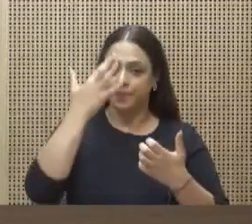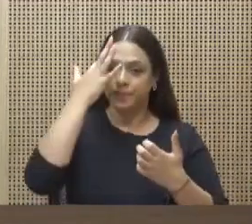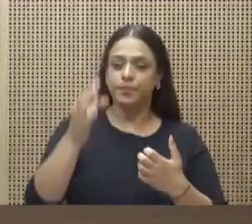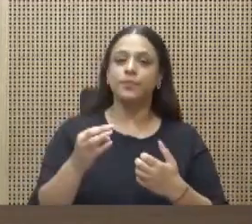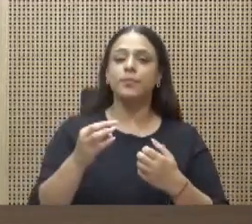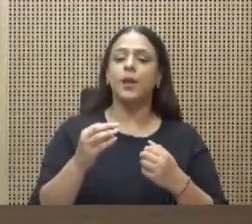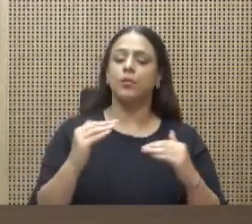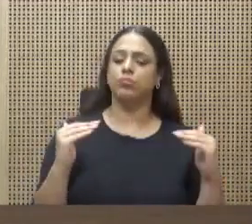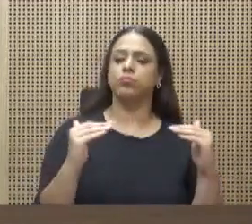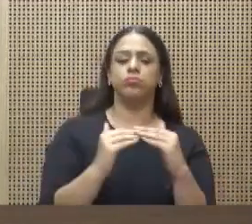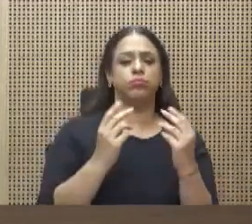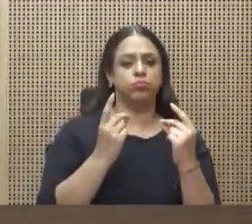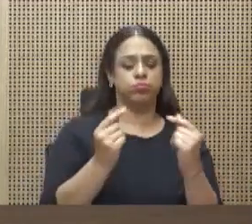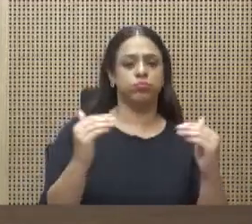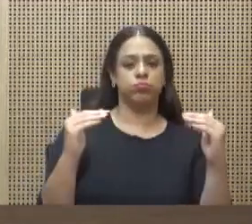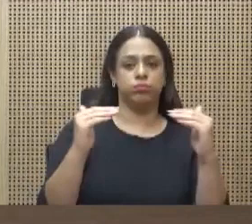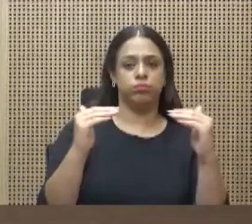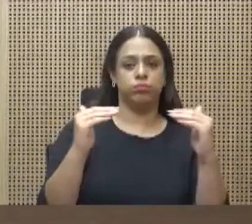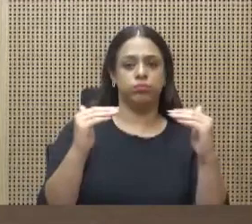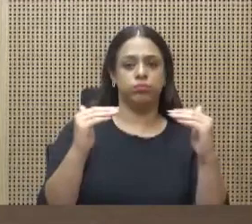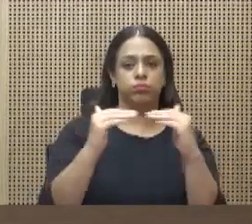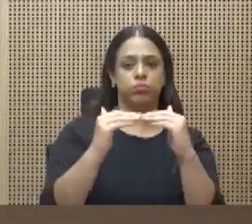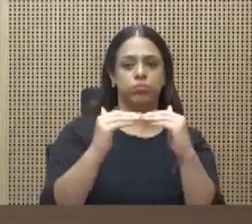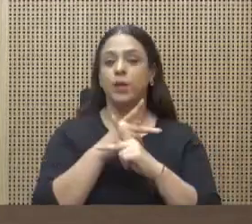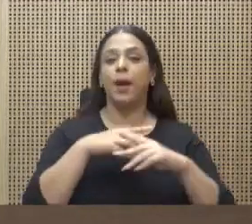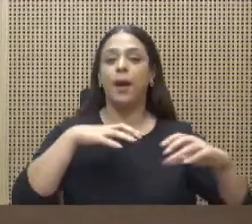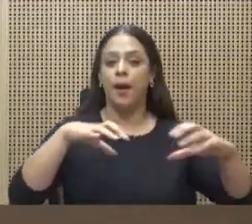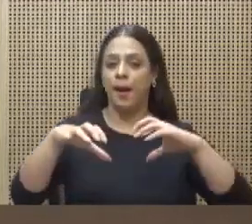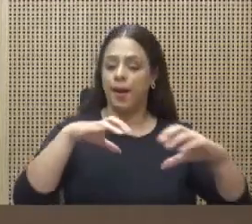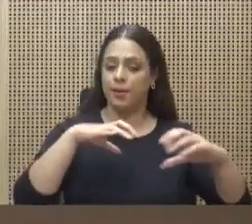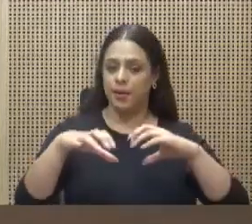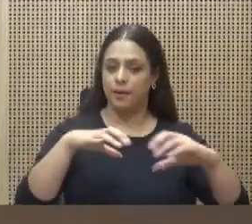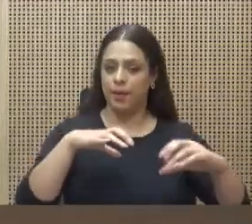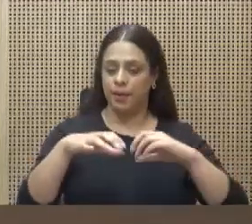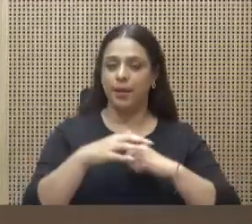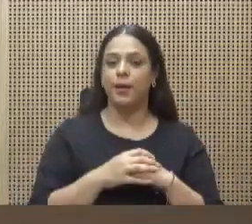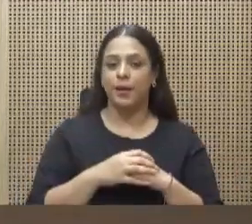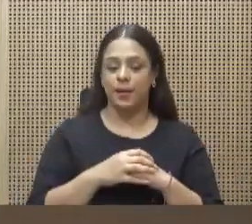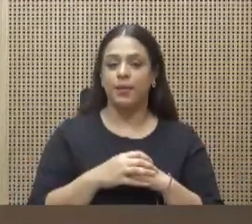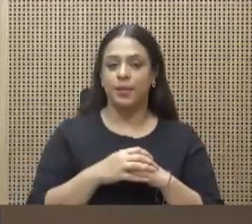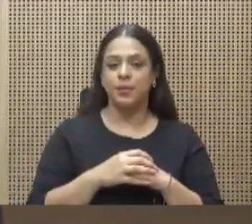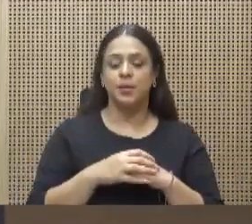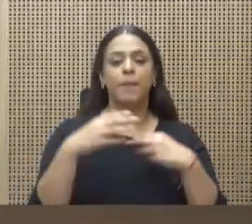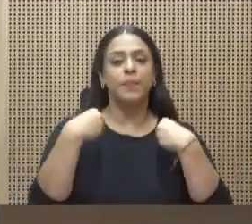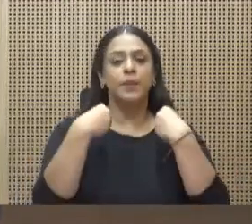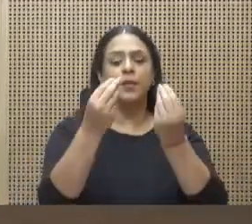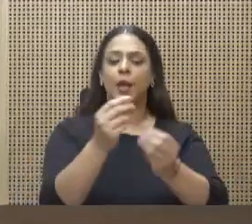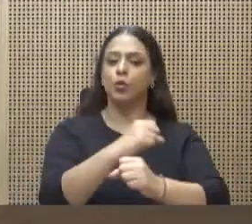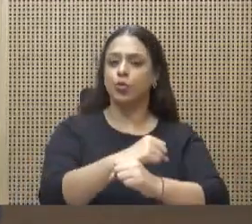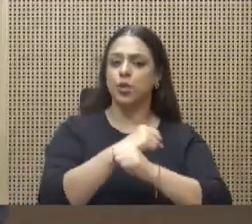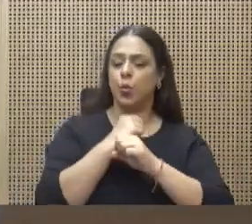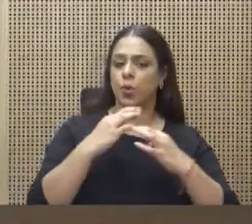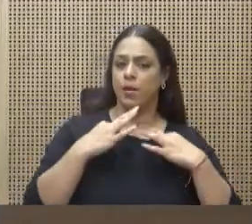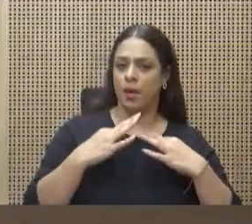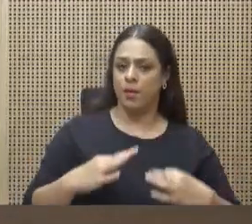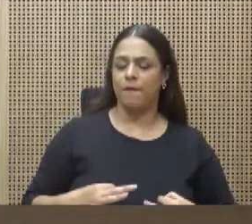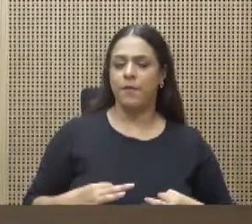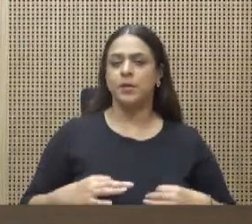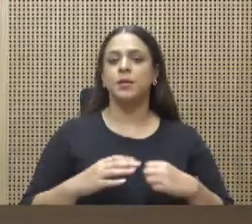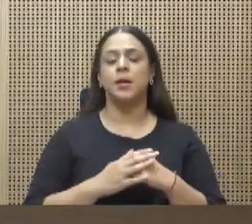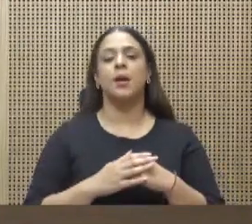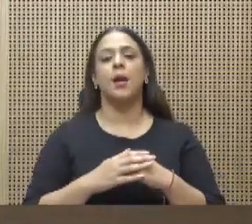las actividades de los ciudadanos privados, garantizándoles seguridad física y jurídica y brindando las condiciones